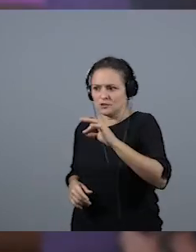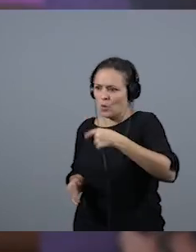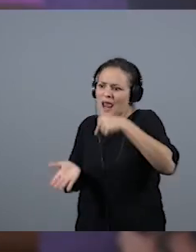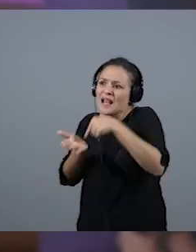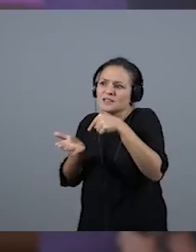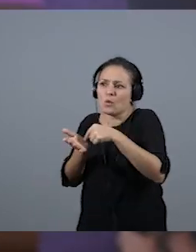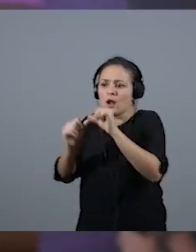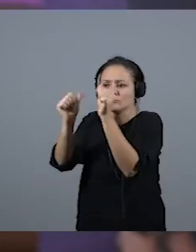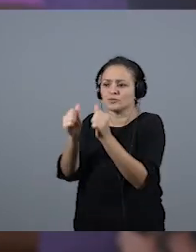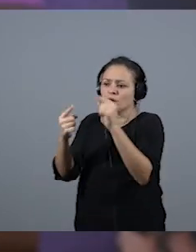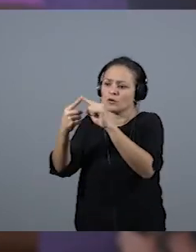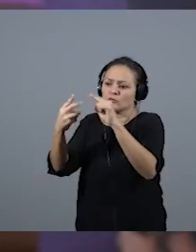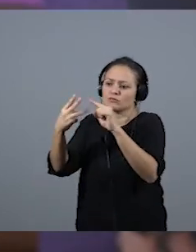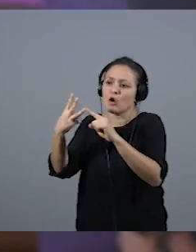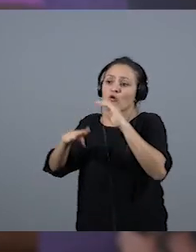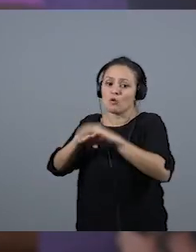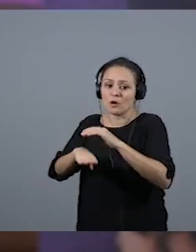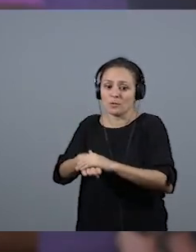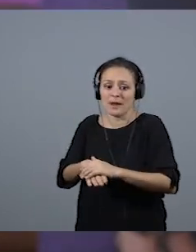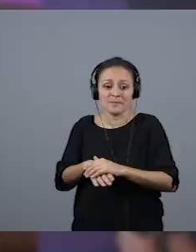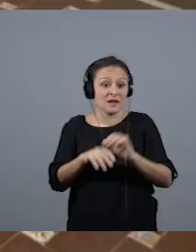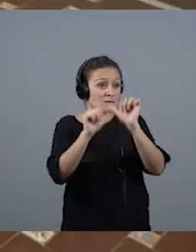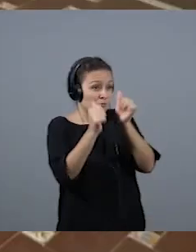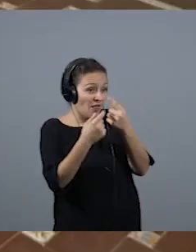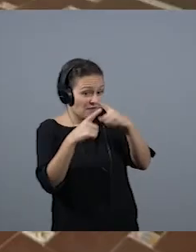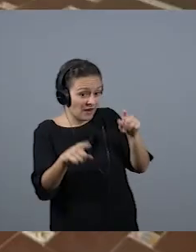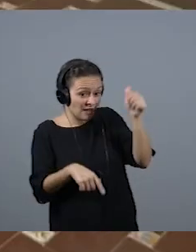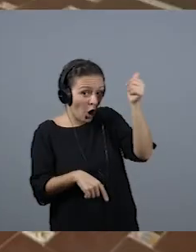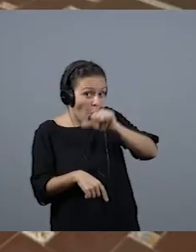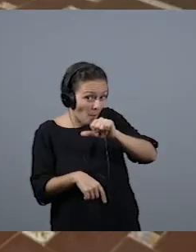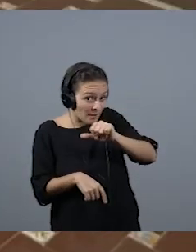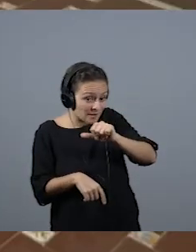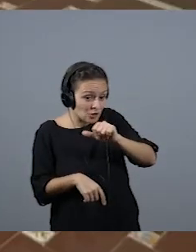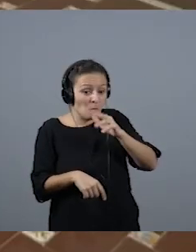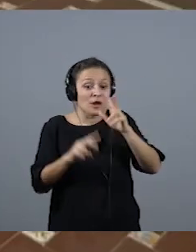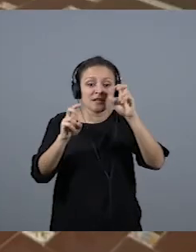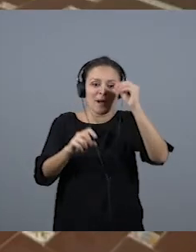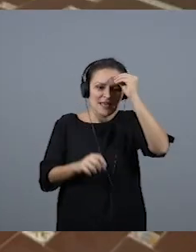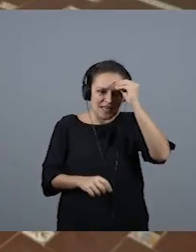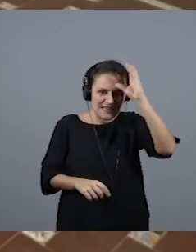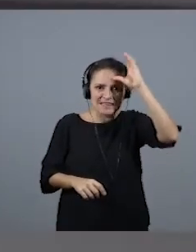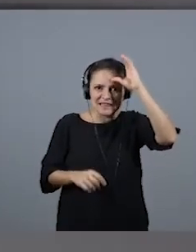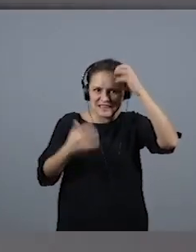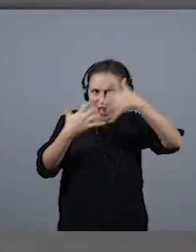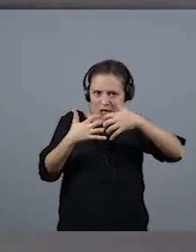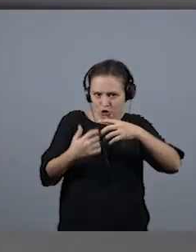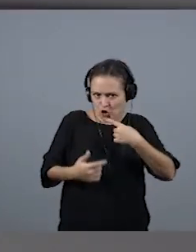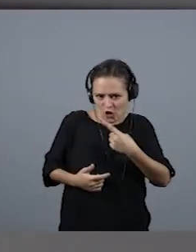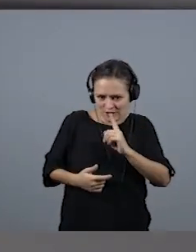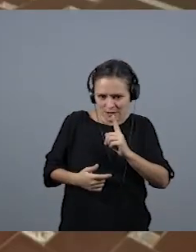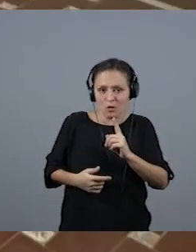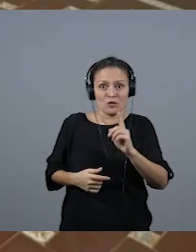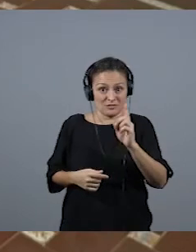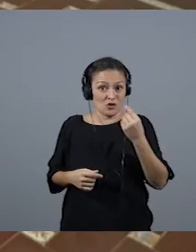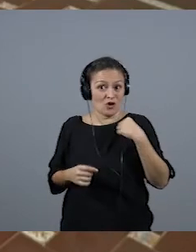unos cánones. Cánones diferentes a los hombres. Por supuesto. Porque no estamos hablando de intelecto, no estamos hablando de intelecto, estamos hablando de lo que